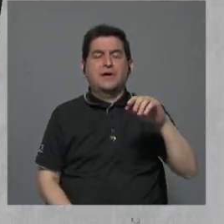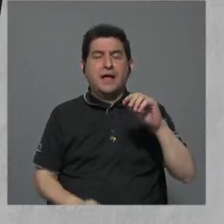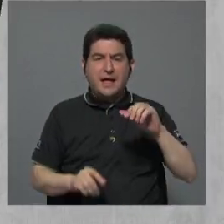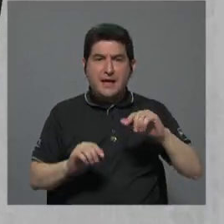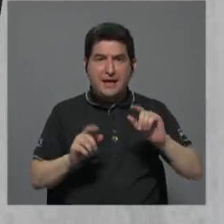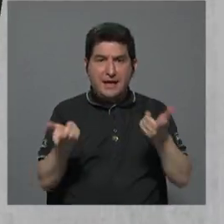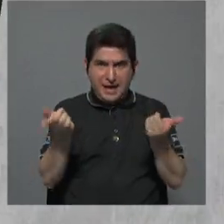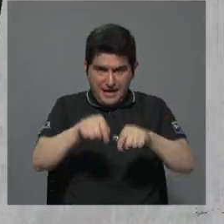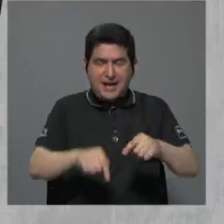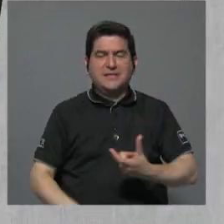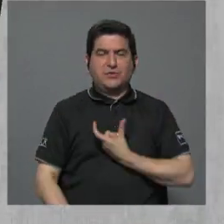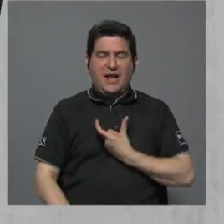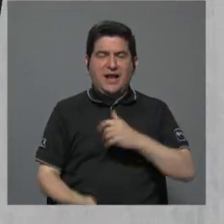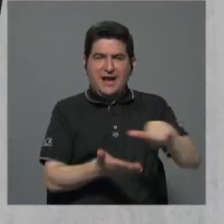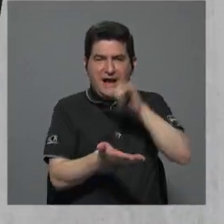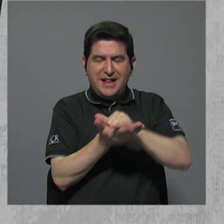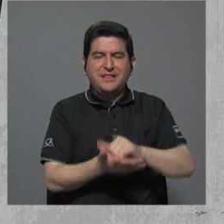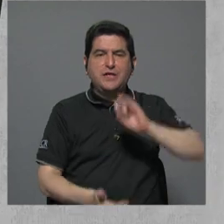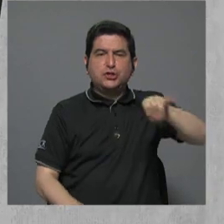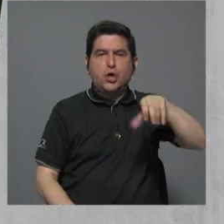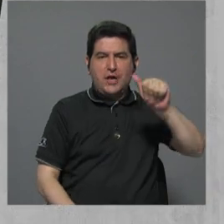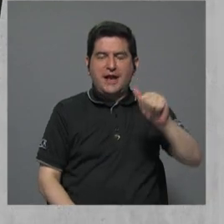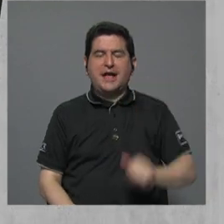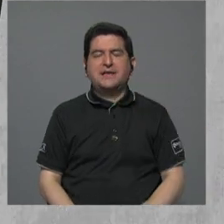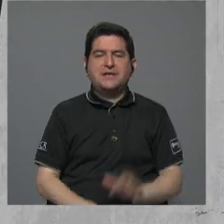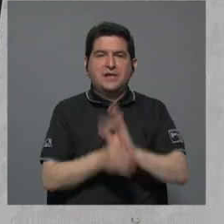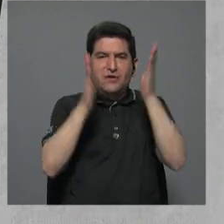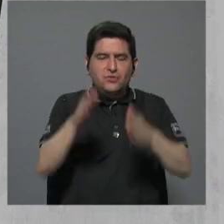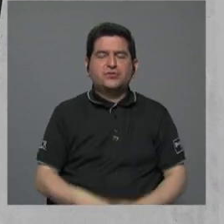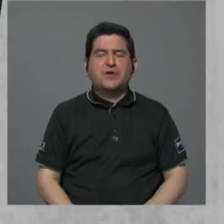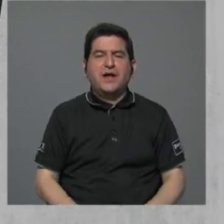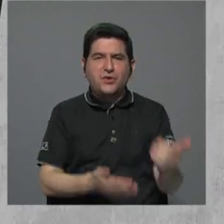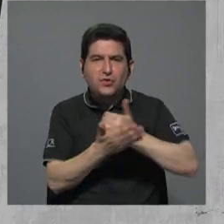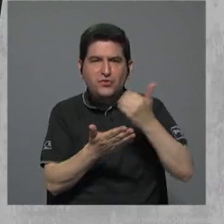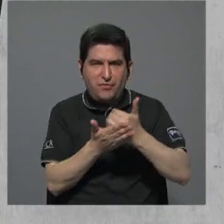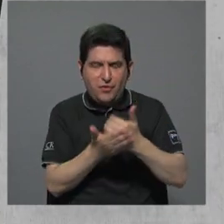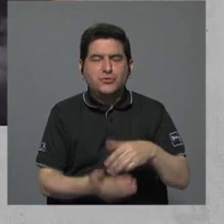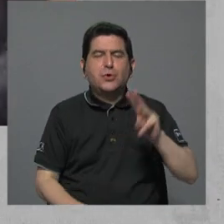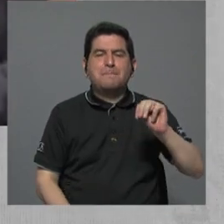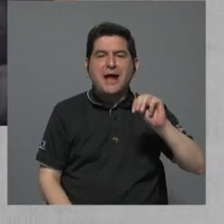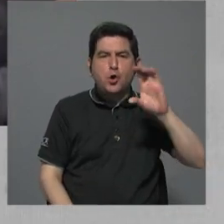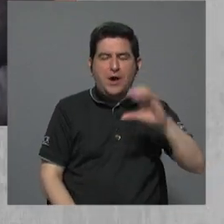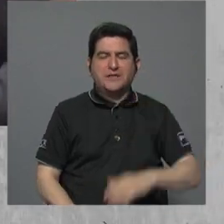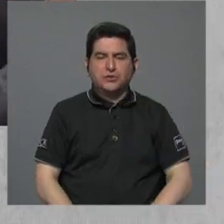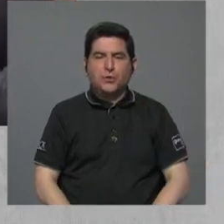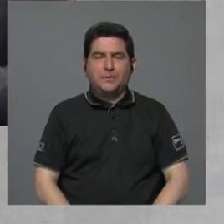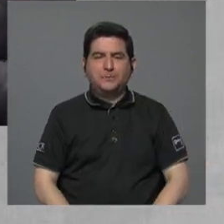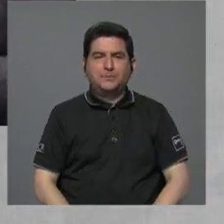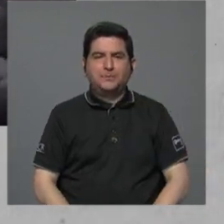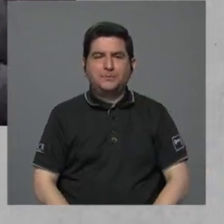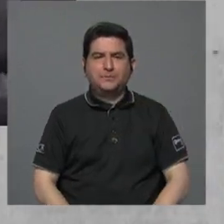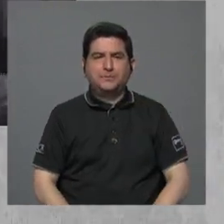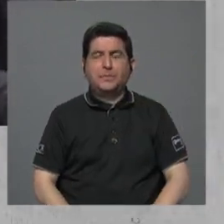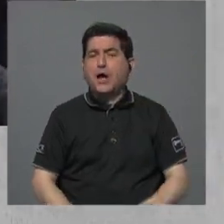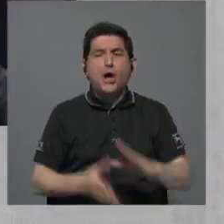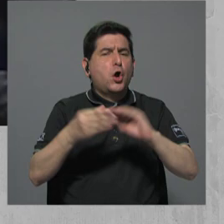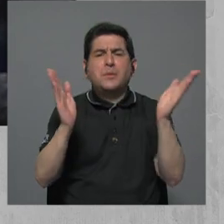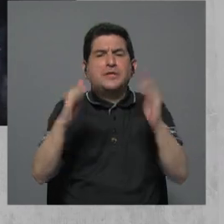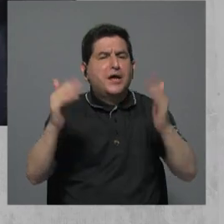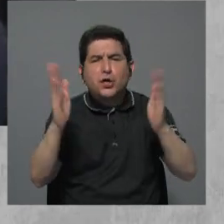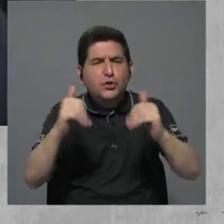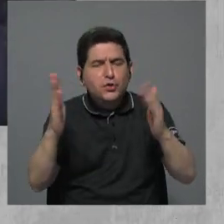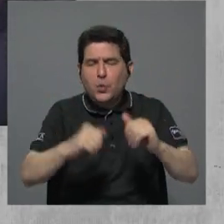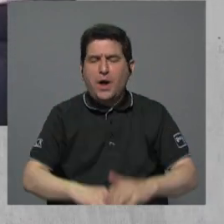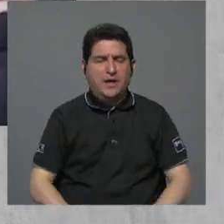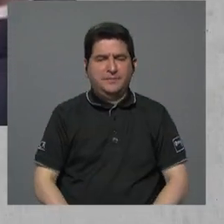alcalde de San José, Johnny Araya, y el funcionario del Departamento de Recursos y Servicios, Marco Castro. Ya no hay comentario, no hay comentario. Me